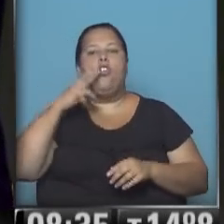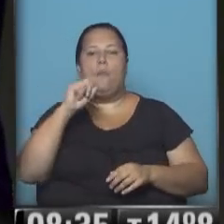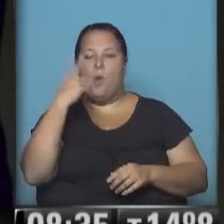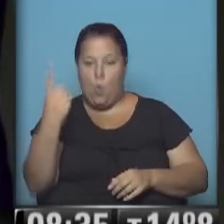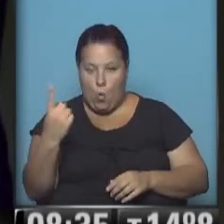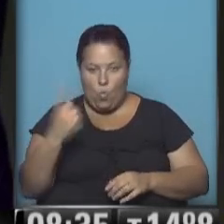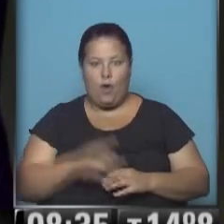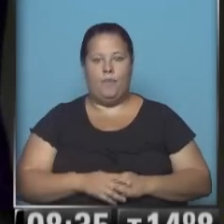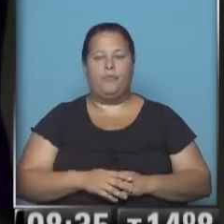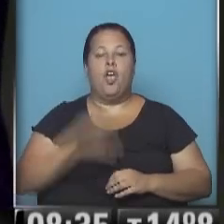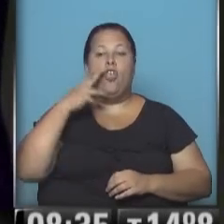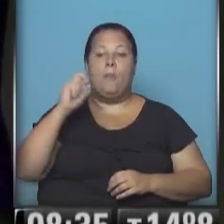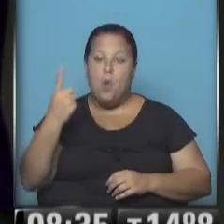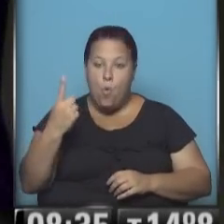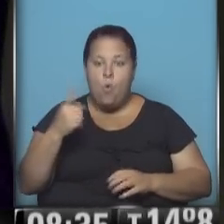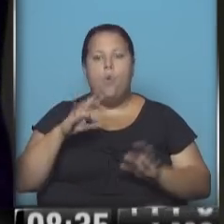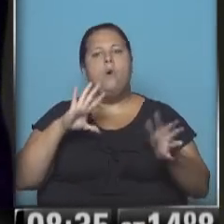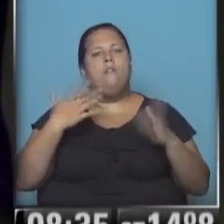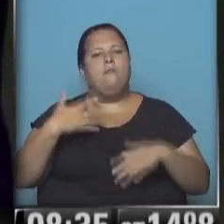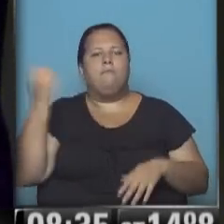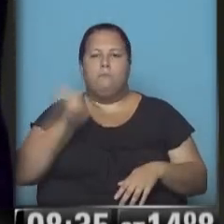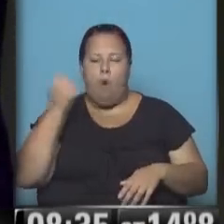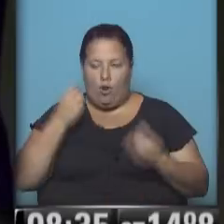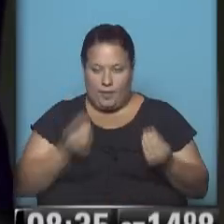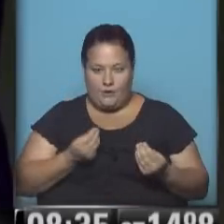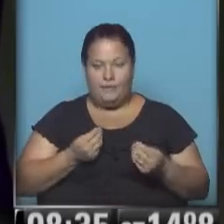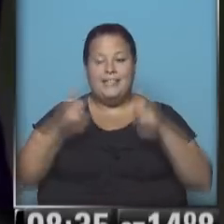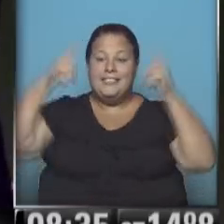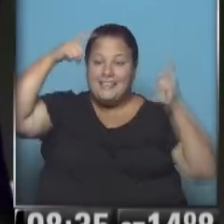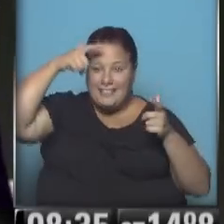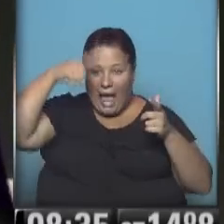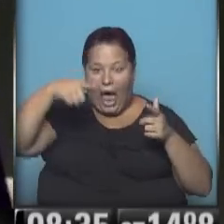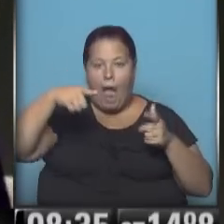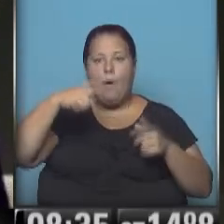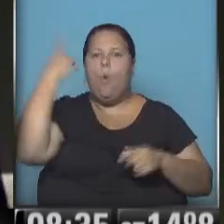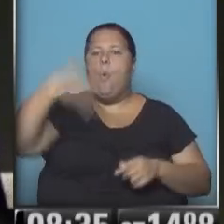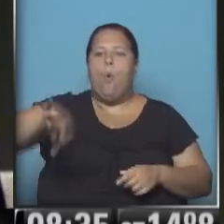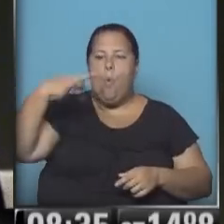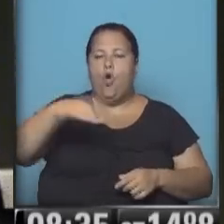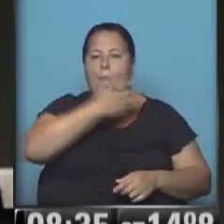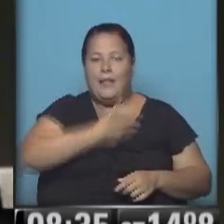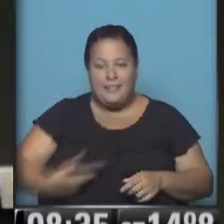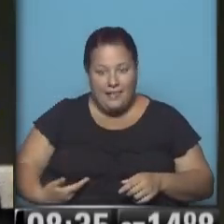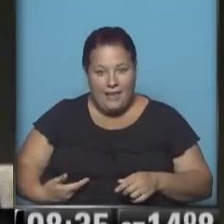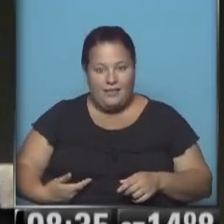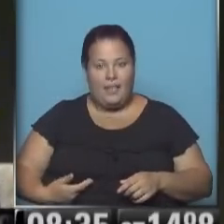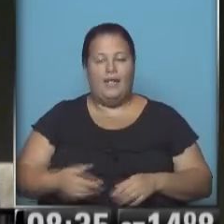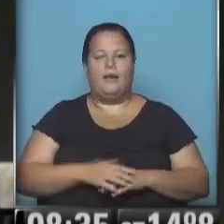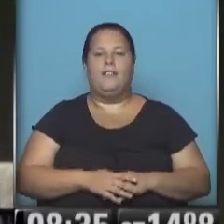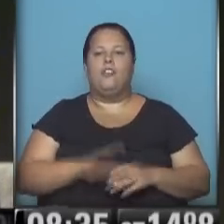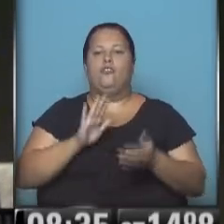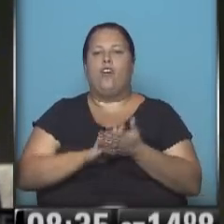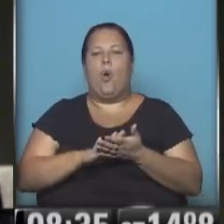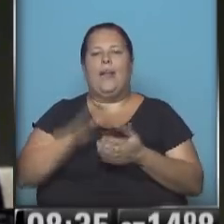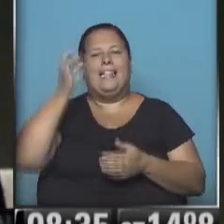2001. La de 2001 tuvo una característica muy importante. Hugo Chávez fue el único presidente, en un marco